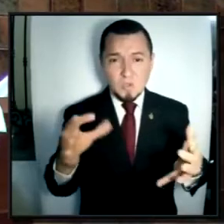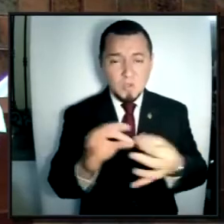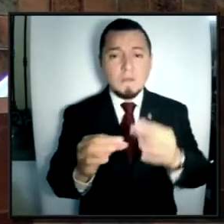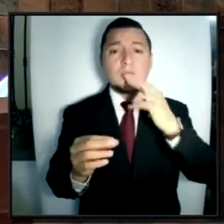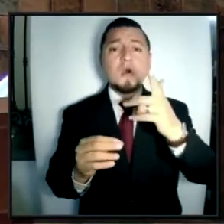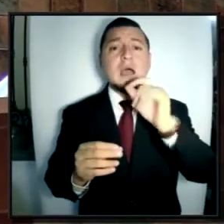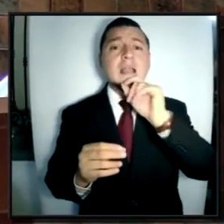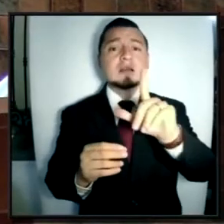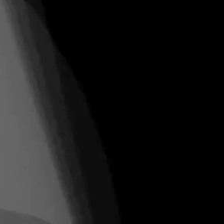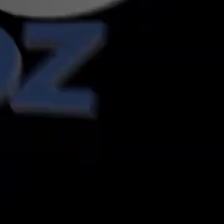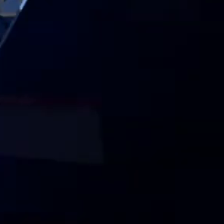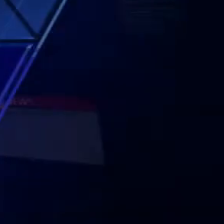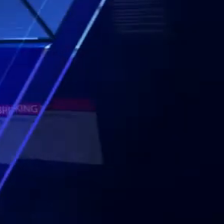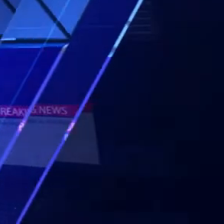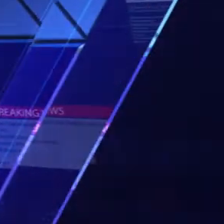Jalisco. Es cuanto.